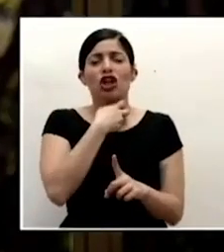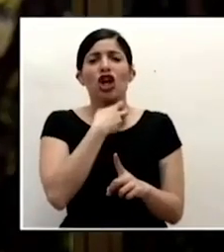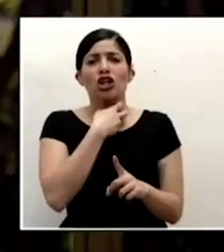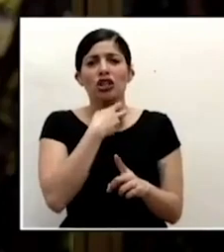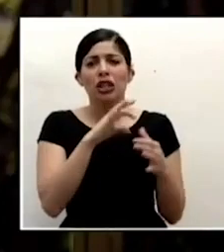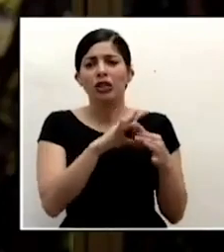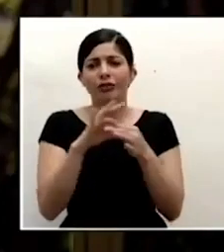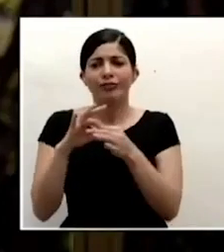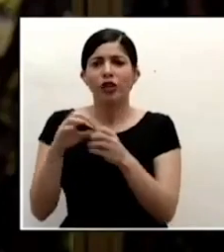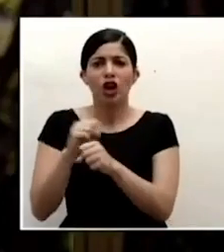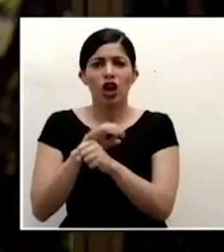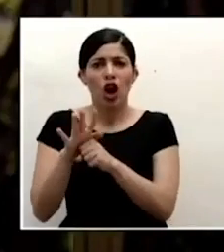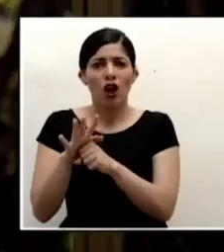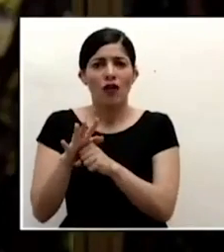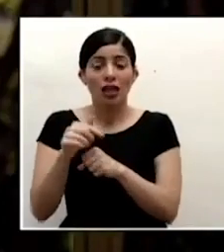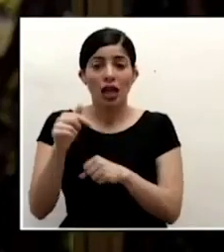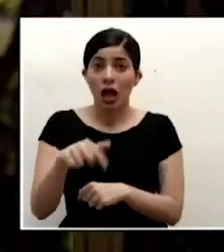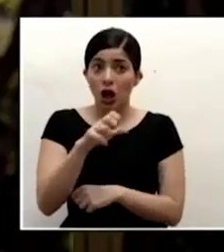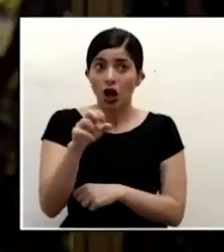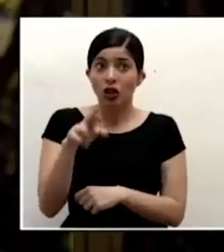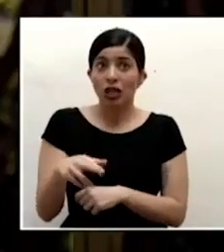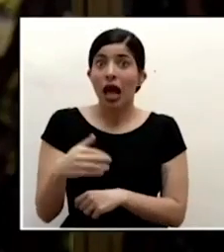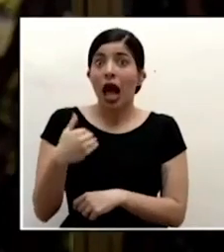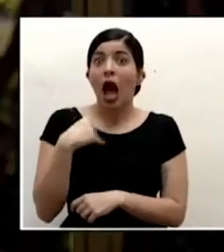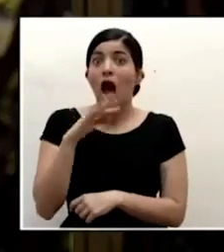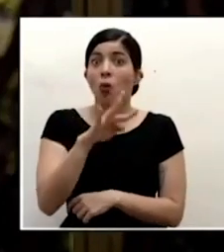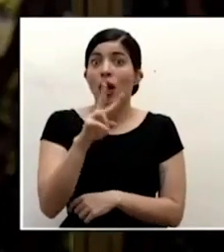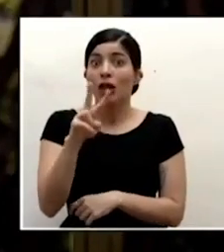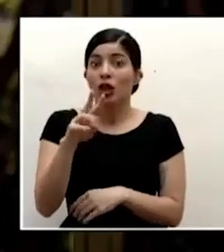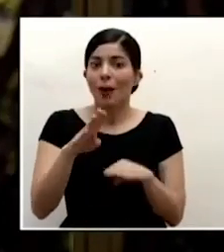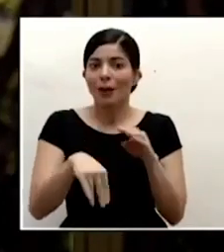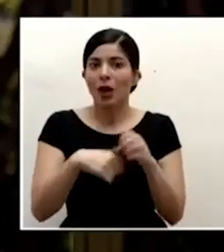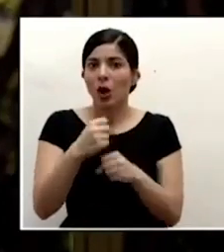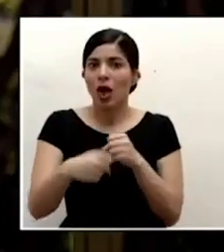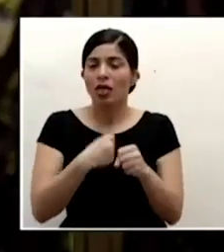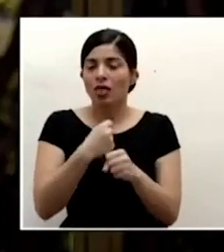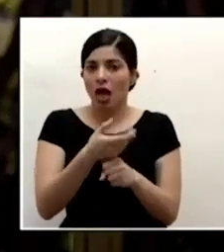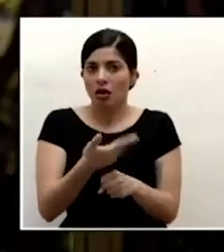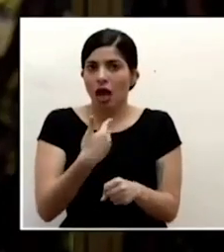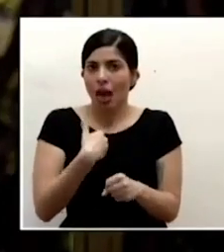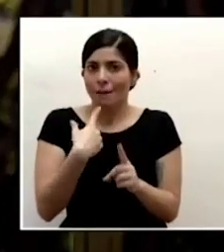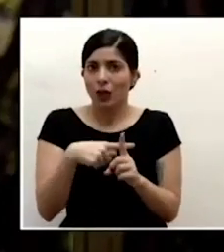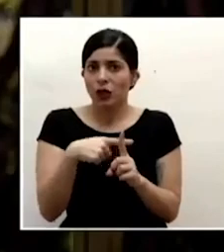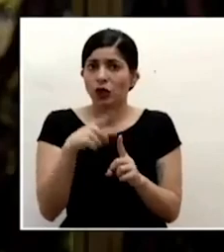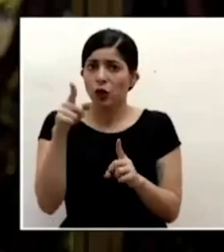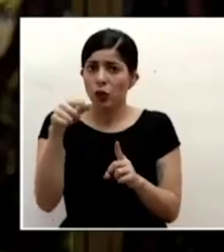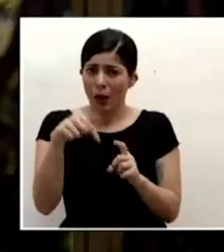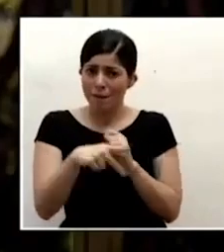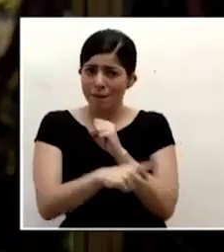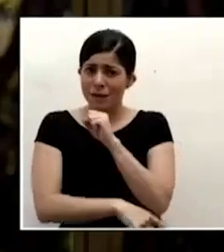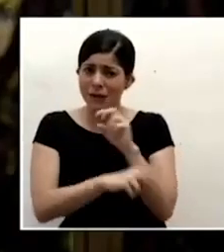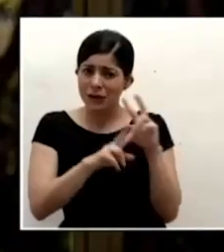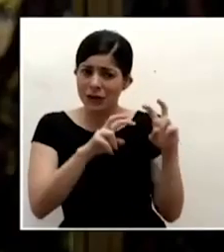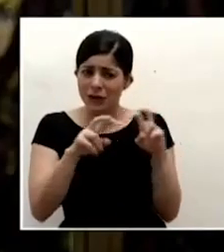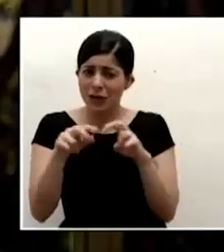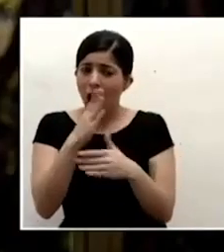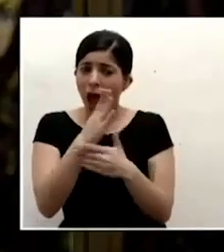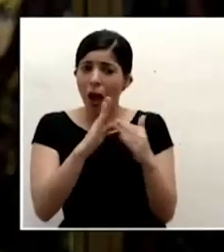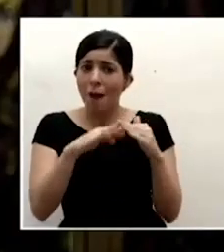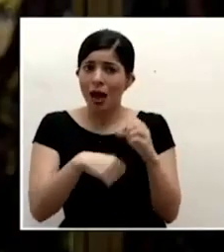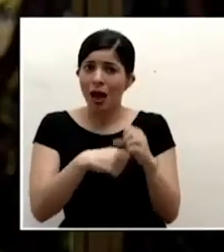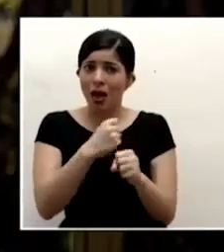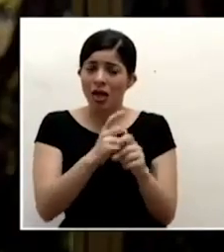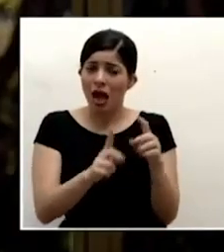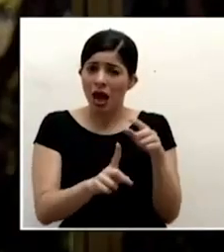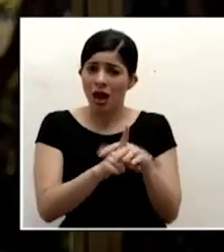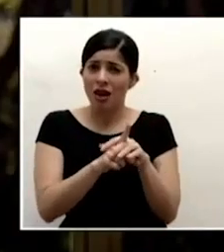costa rica hay 42 menores que han dado positivo se ha detectado en el país si alguno de sus menores ha presentado una inflación relacionada